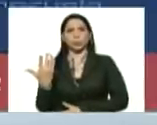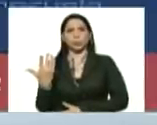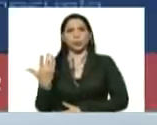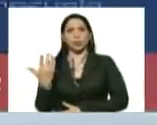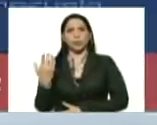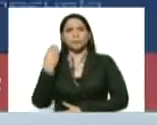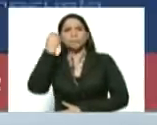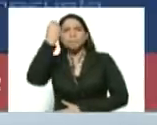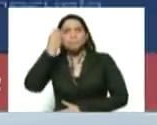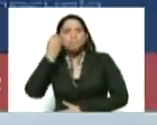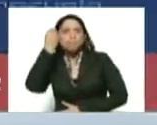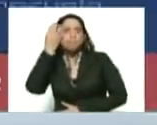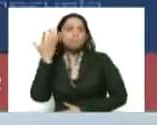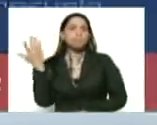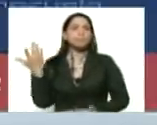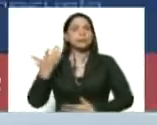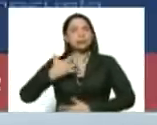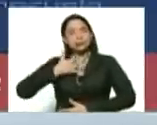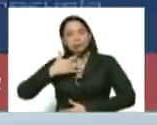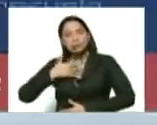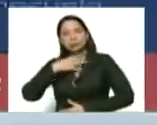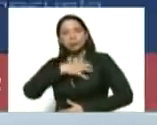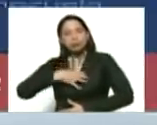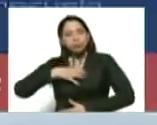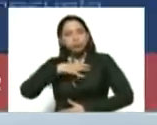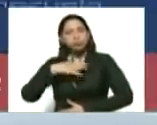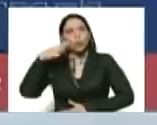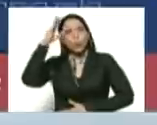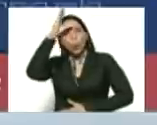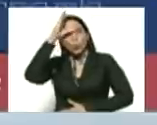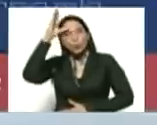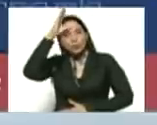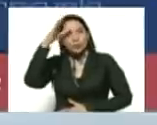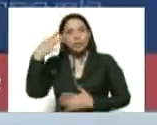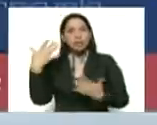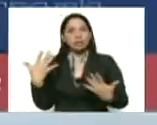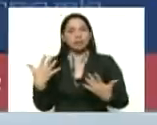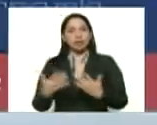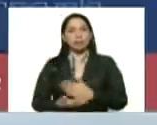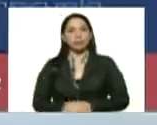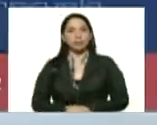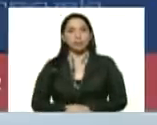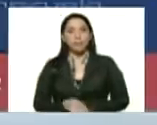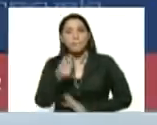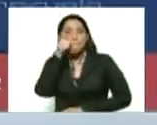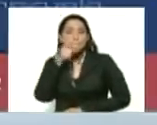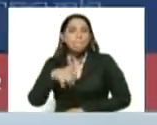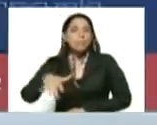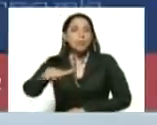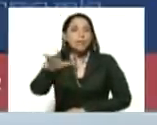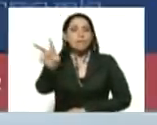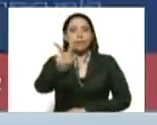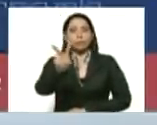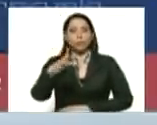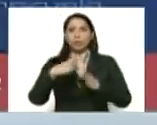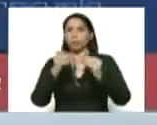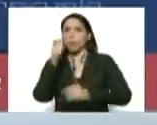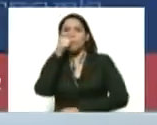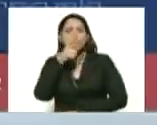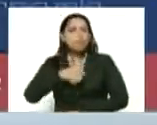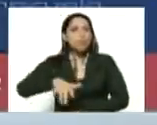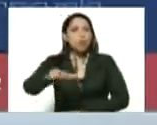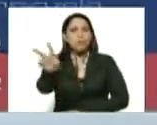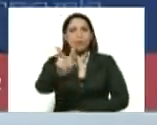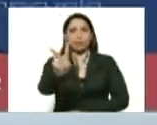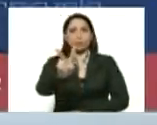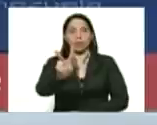aspiraciones, con los sentimientos y con la conciencia de la población en Venezuela, de todo el pueblo de Venezuela.